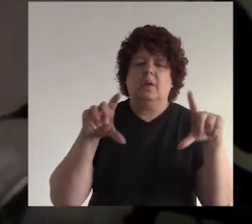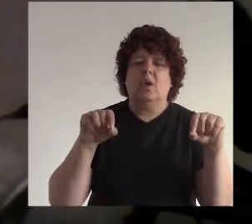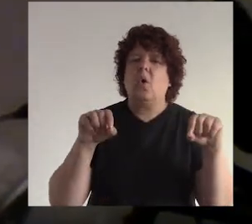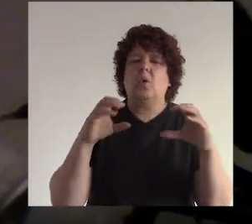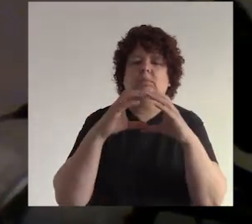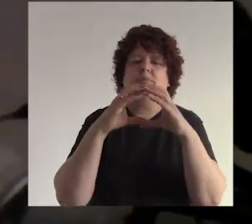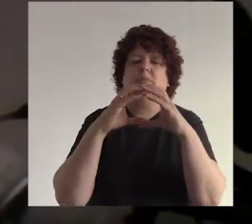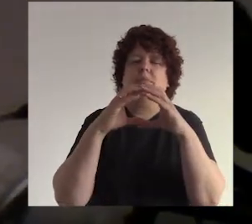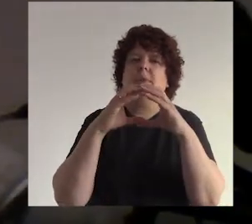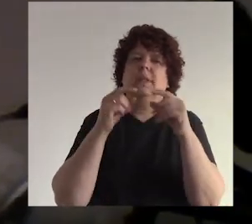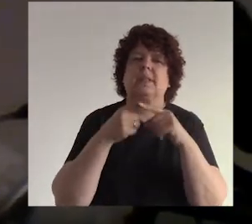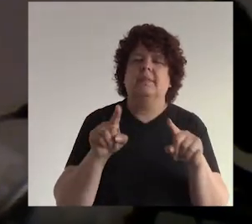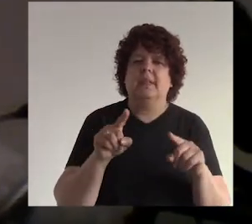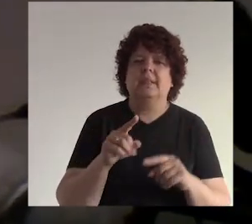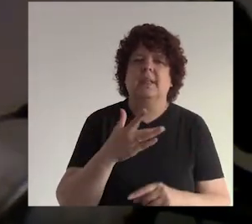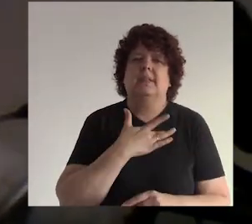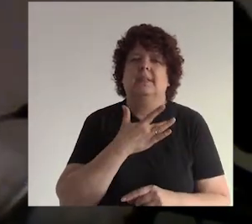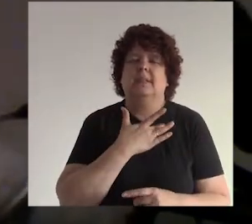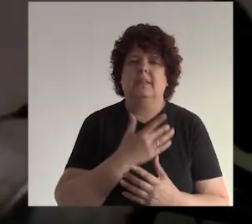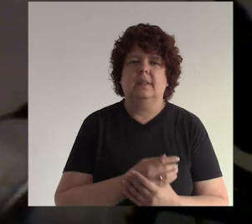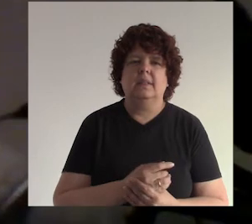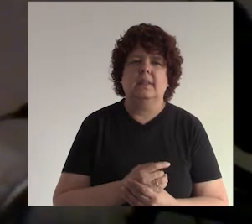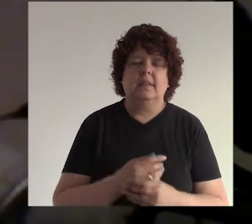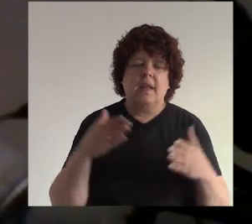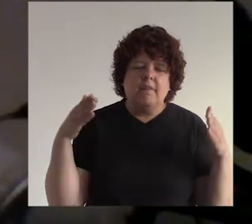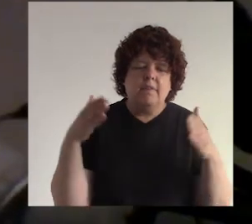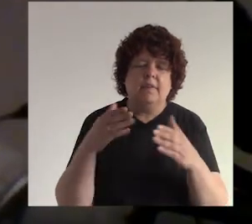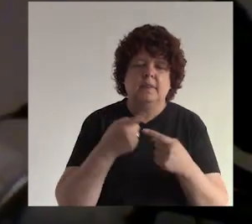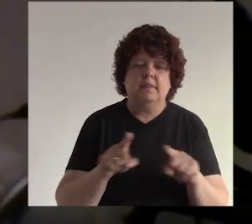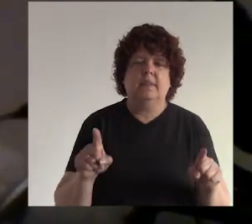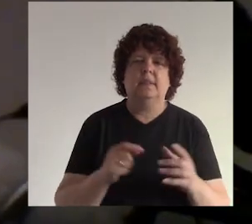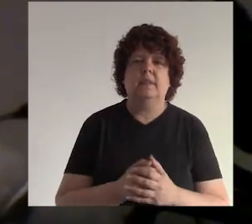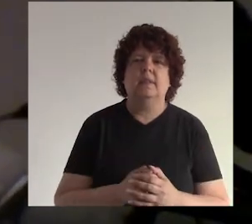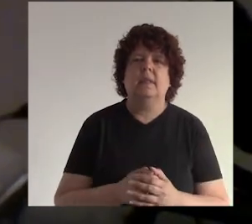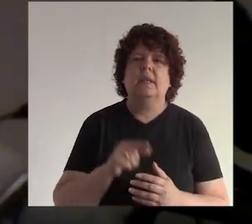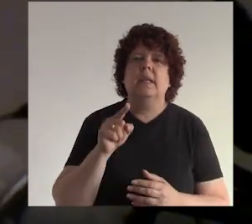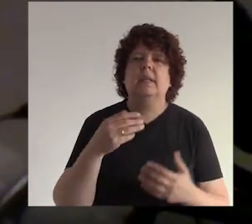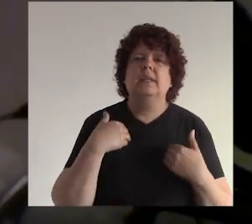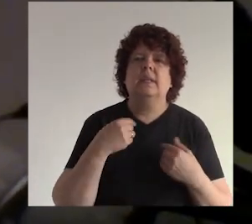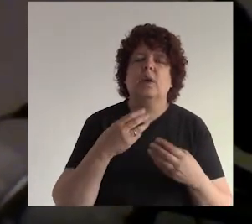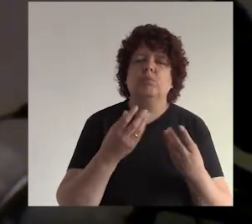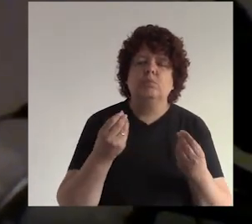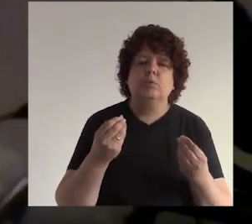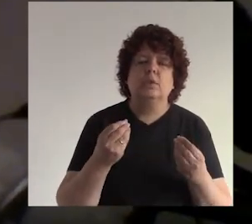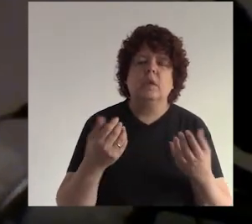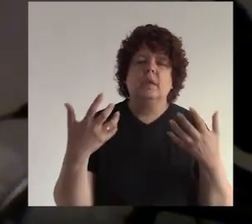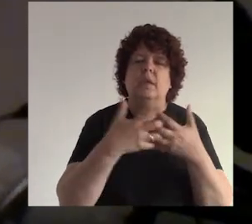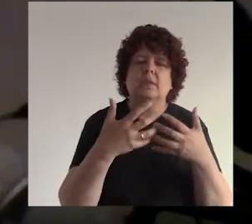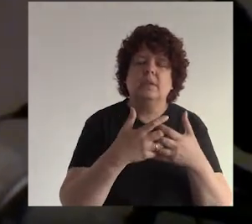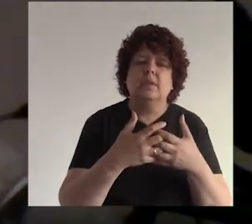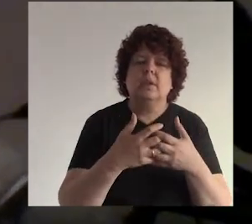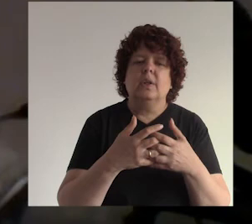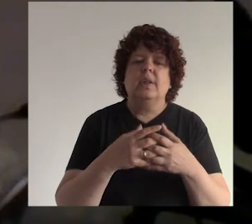que uno redondo o que uno triangular no tienen enfoques diferentes y tiene mucha relación con